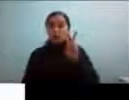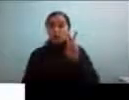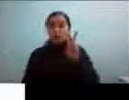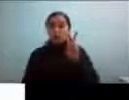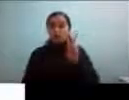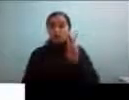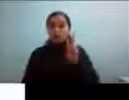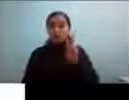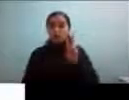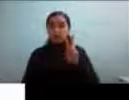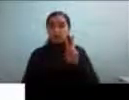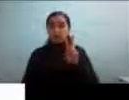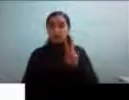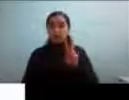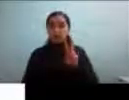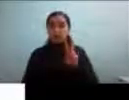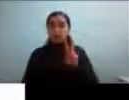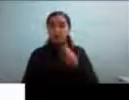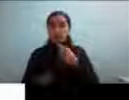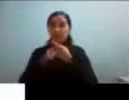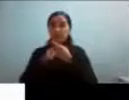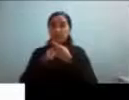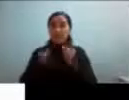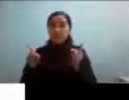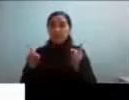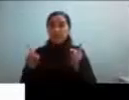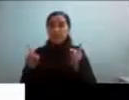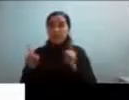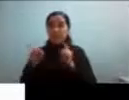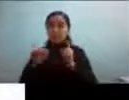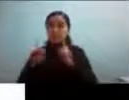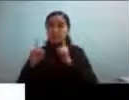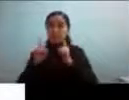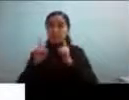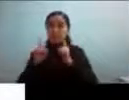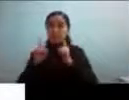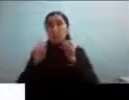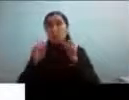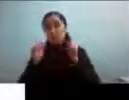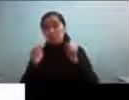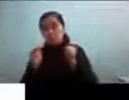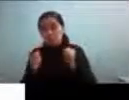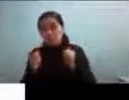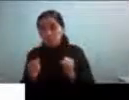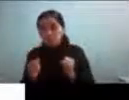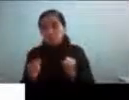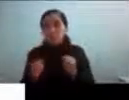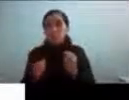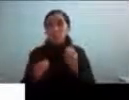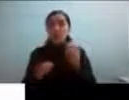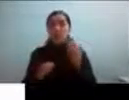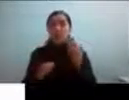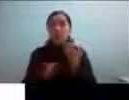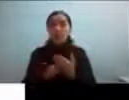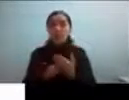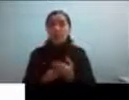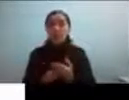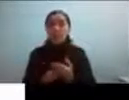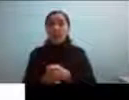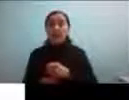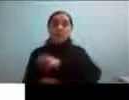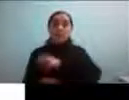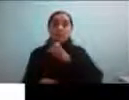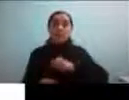divergencia en estas pruebas son posibles y están presentes tanto en población autista